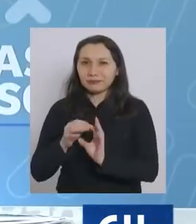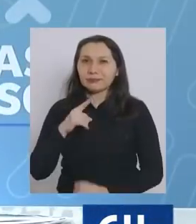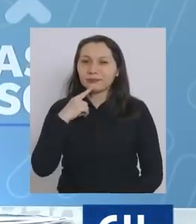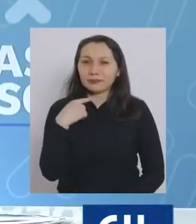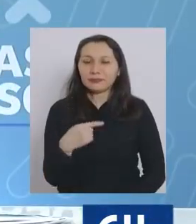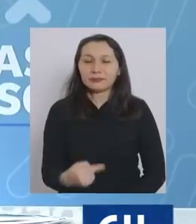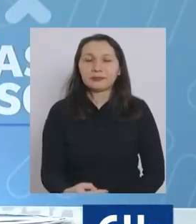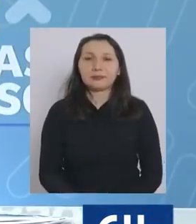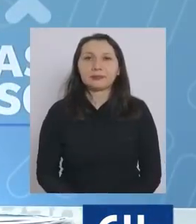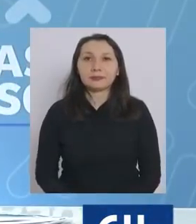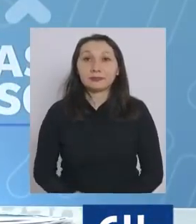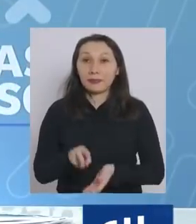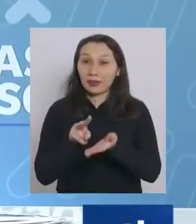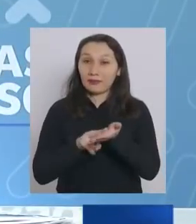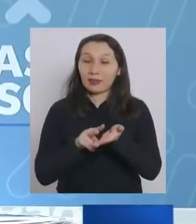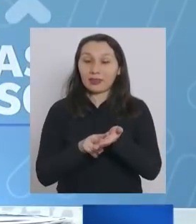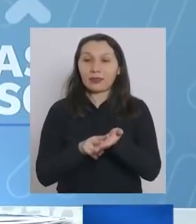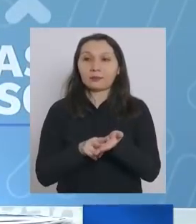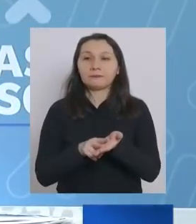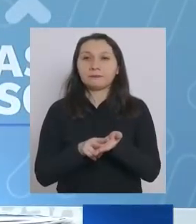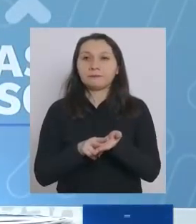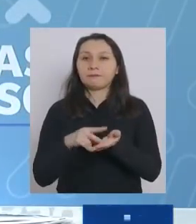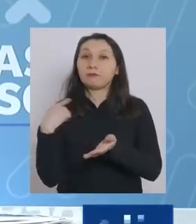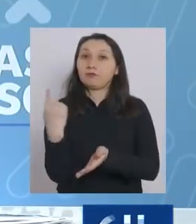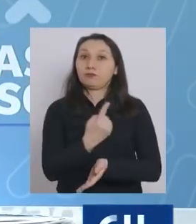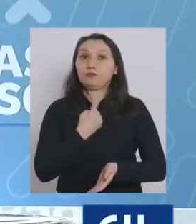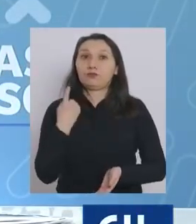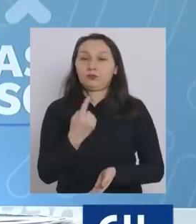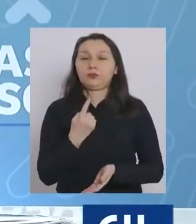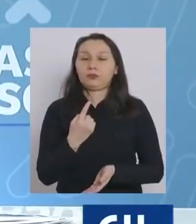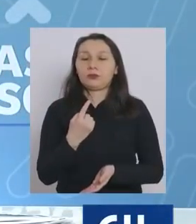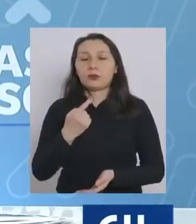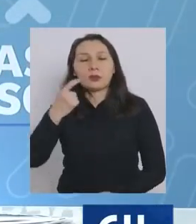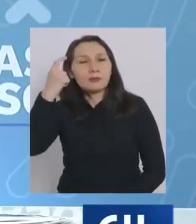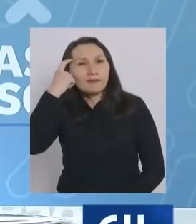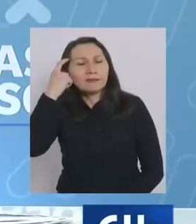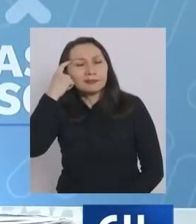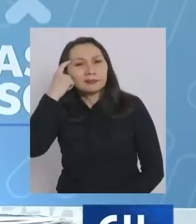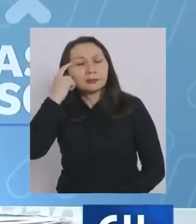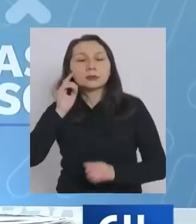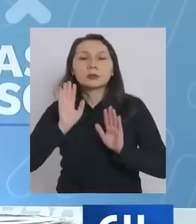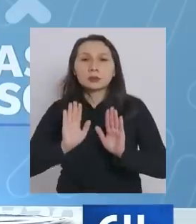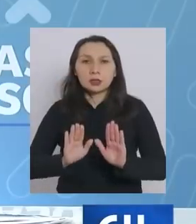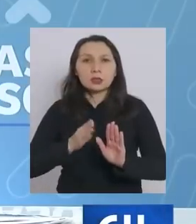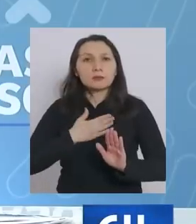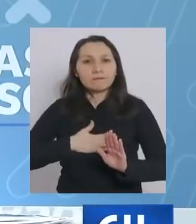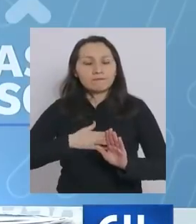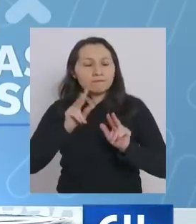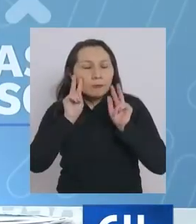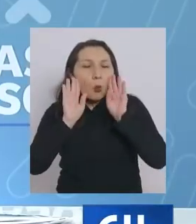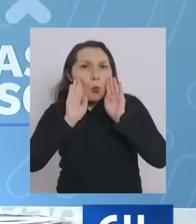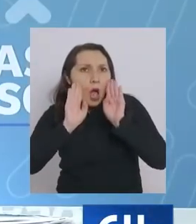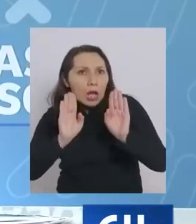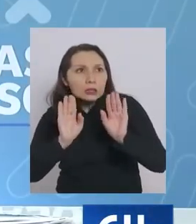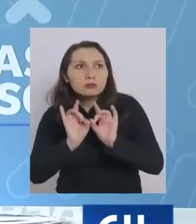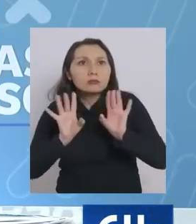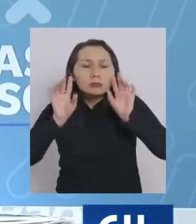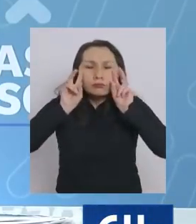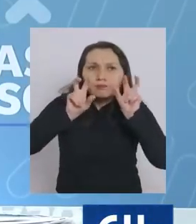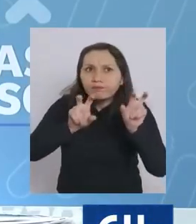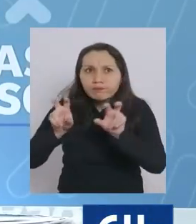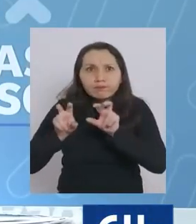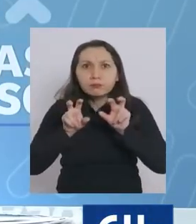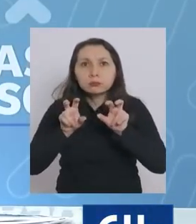preguntas en realidad nosotros pensamos que tenemos que mantener la alerta ante la